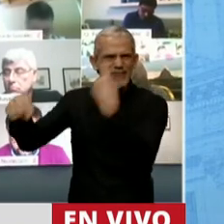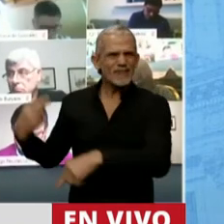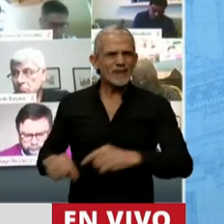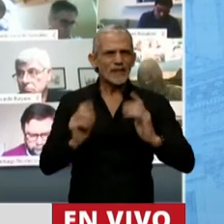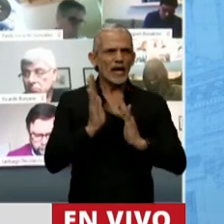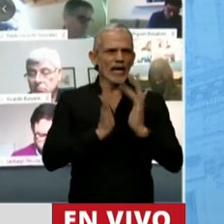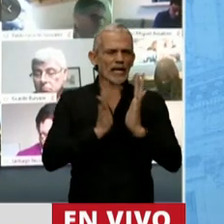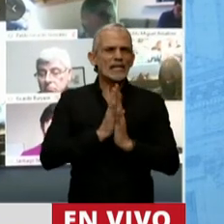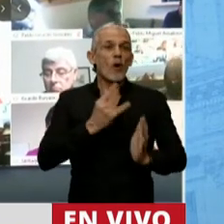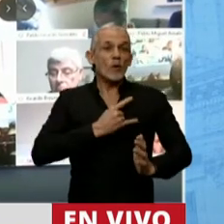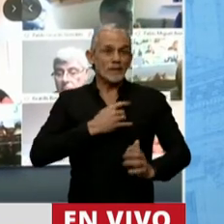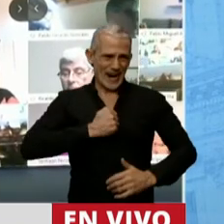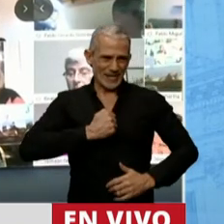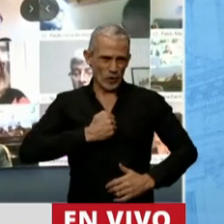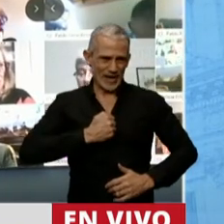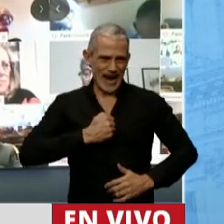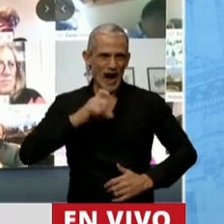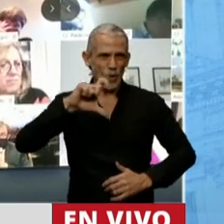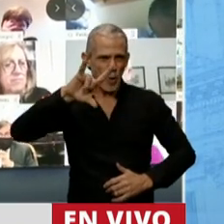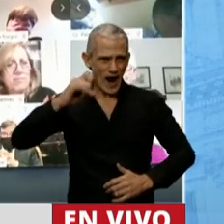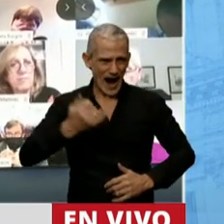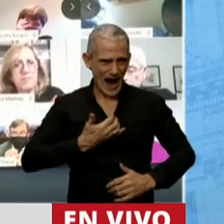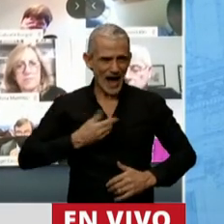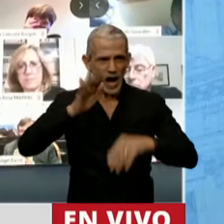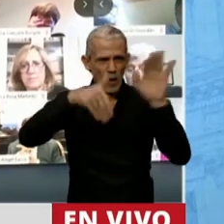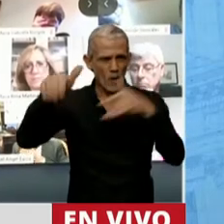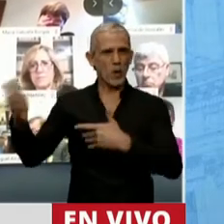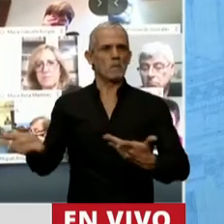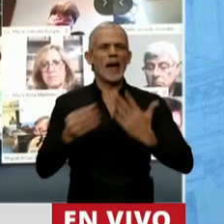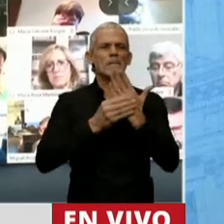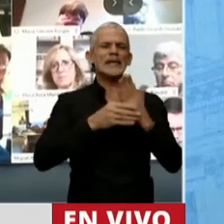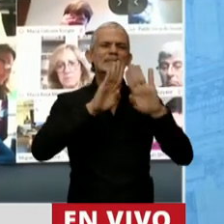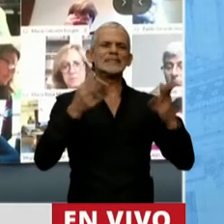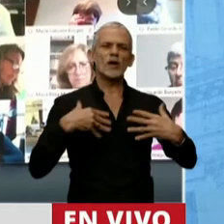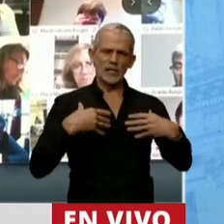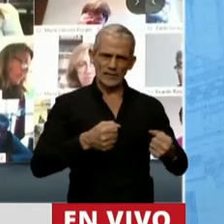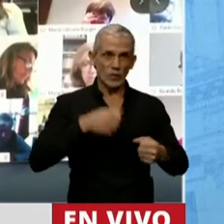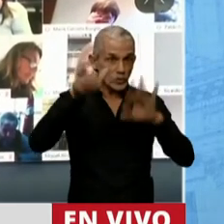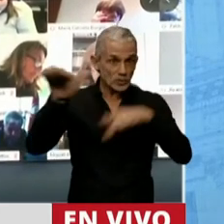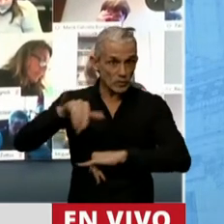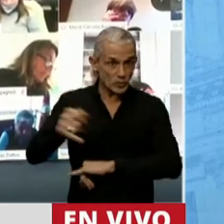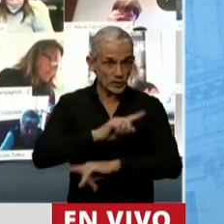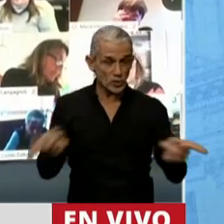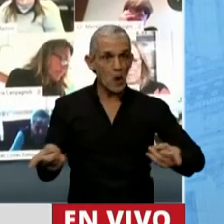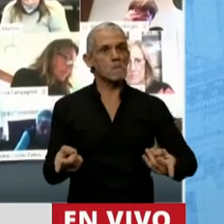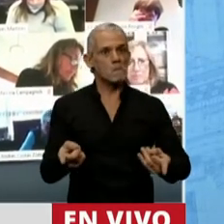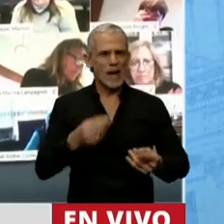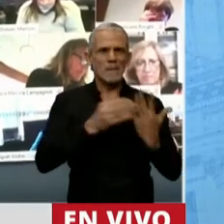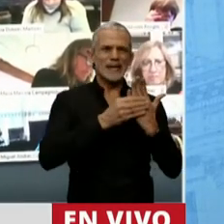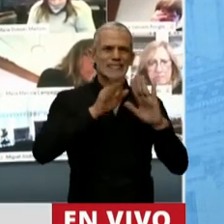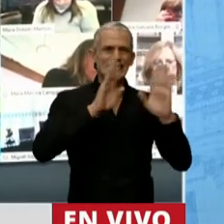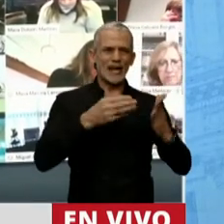Universidad Católica Argentina. En ese sentido, ¿el Ministerio de Salud ha convocado, impulsa o